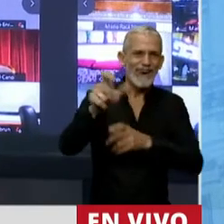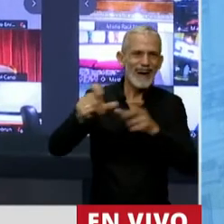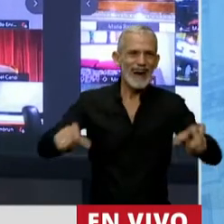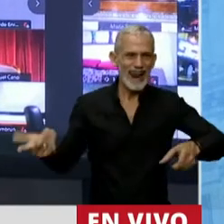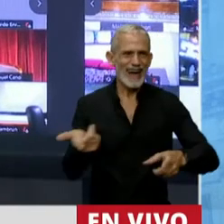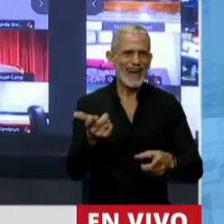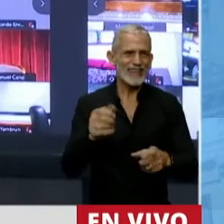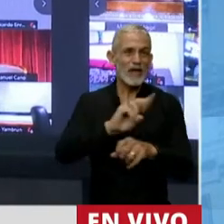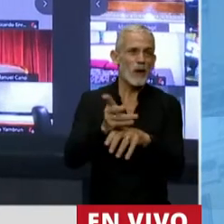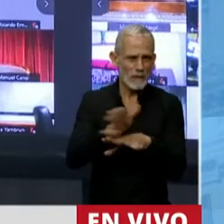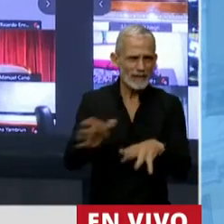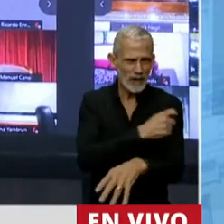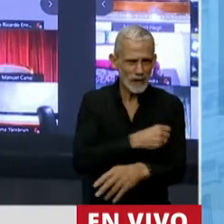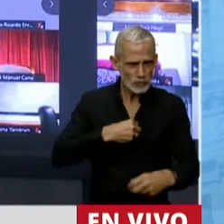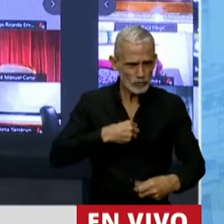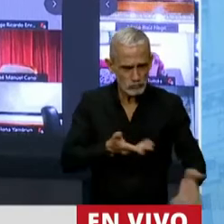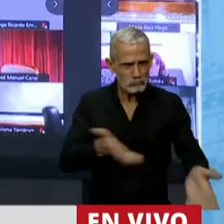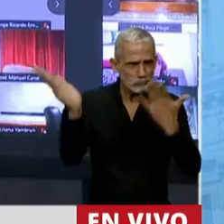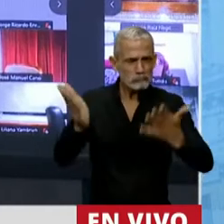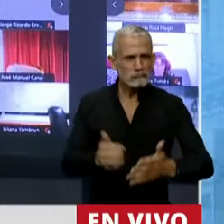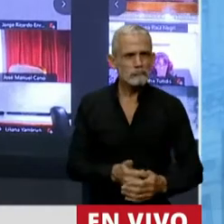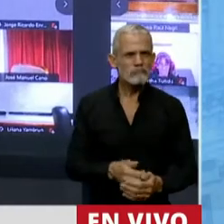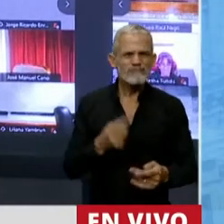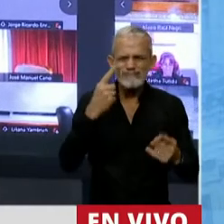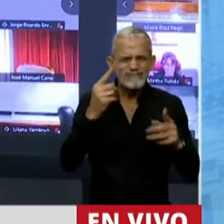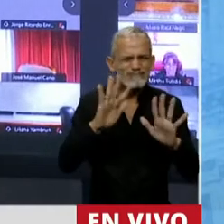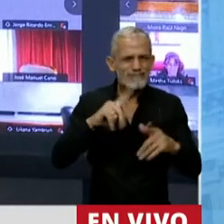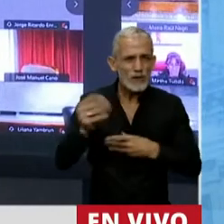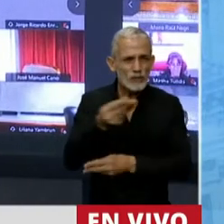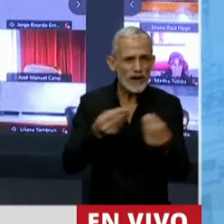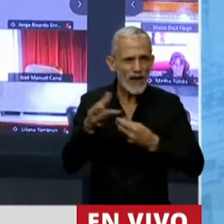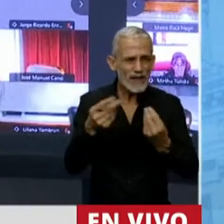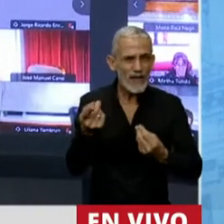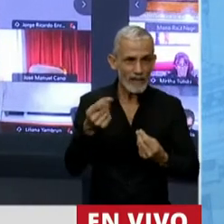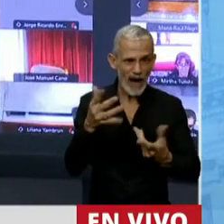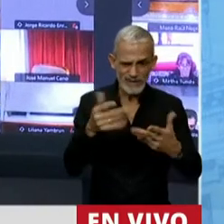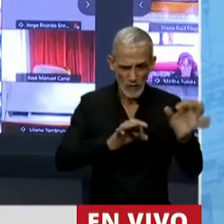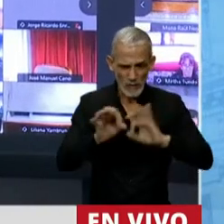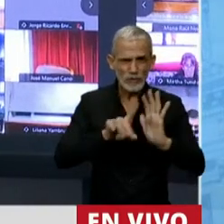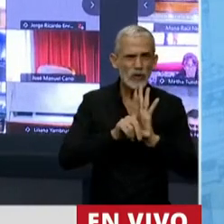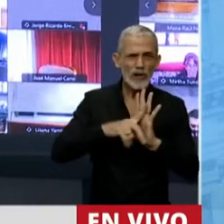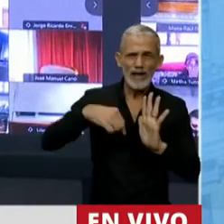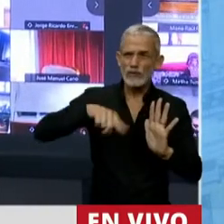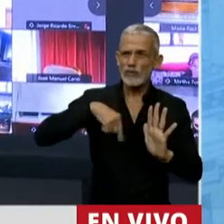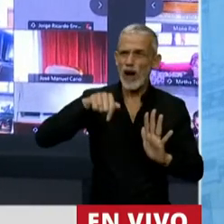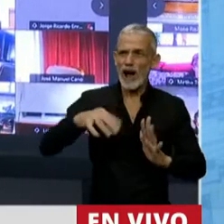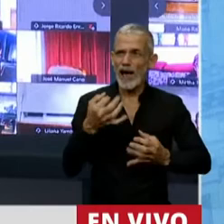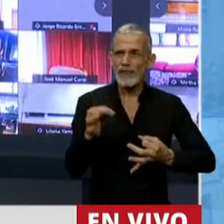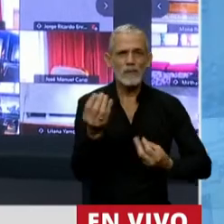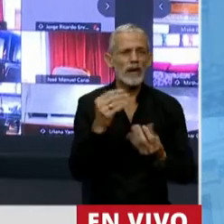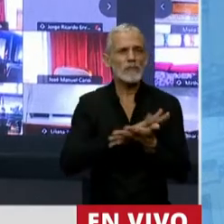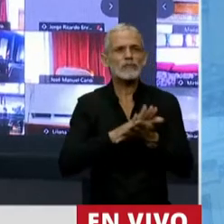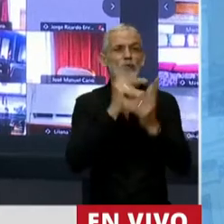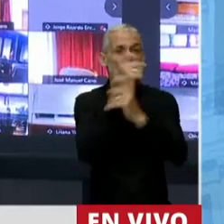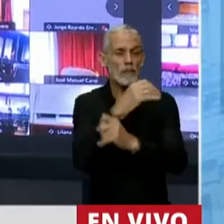en plena pandemia. Pero ¿qué tiene que ver con la solidaridad lo que tenemos que hacer nosotros para salir del